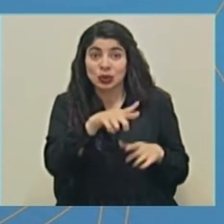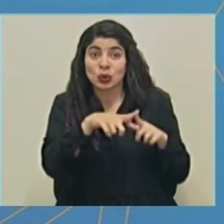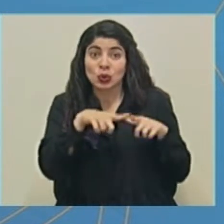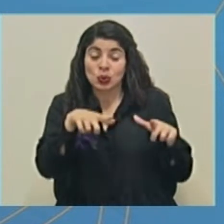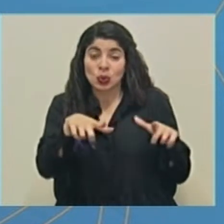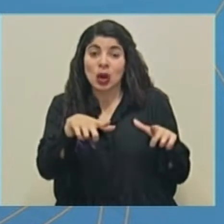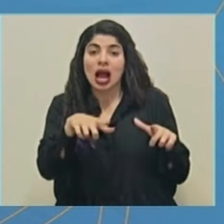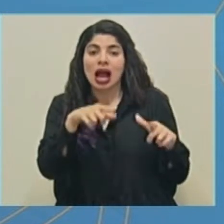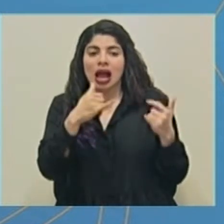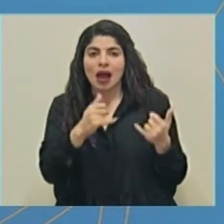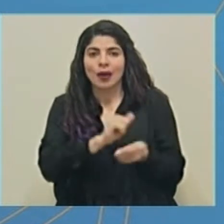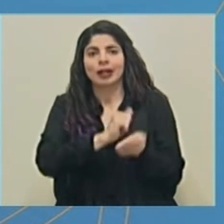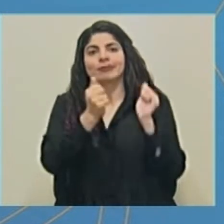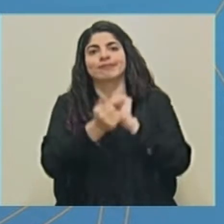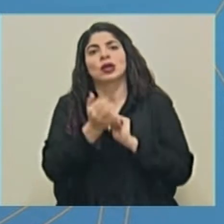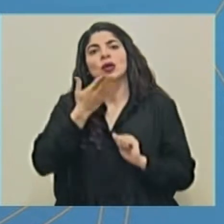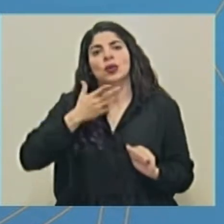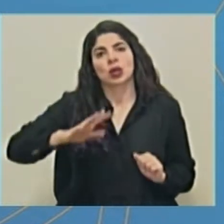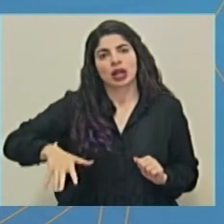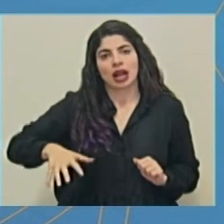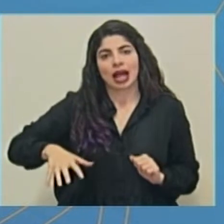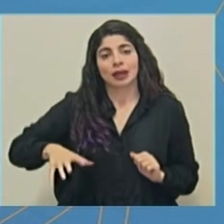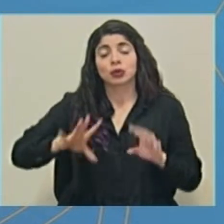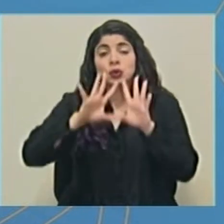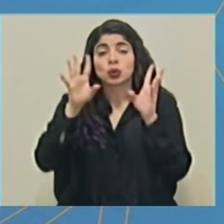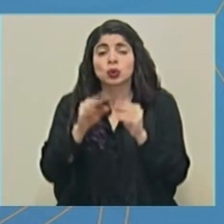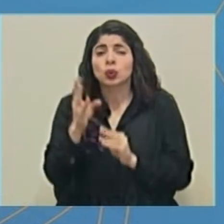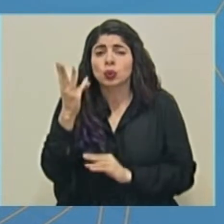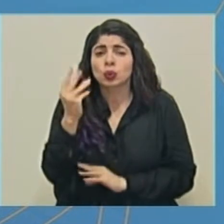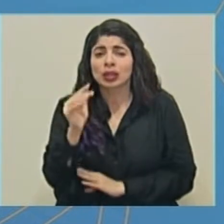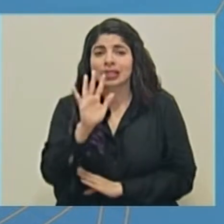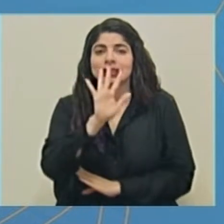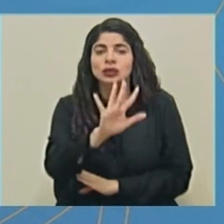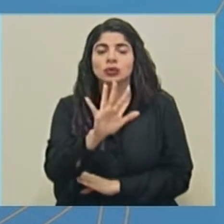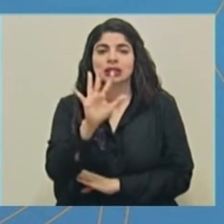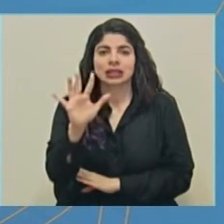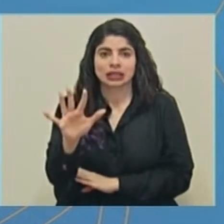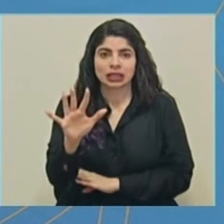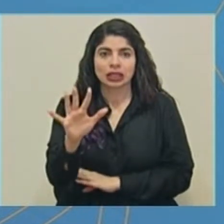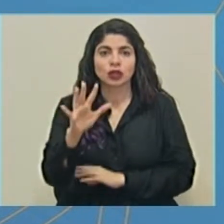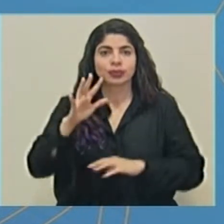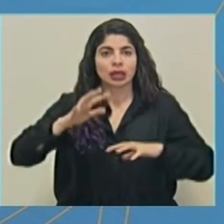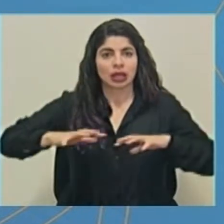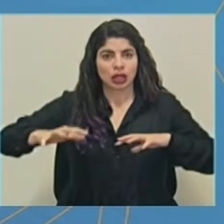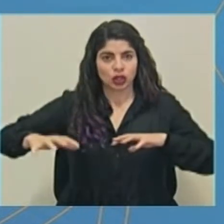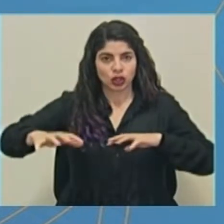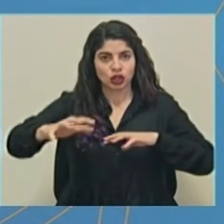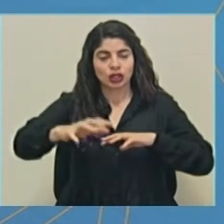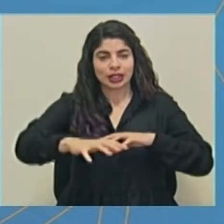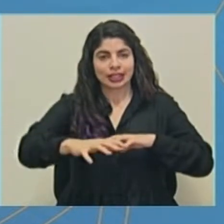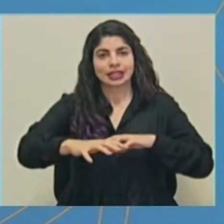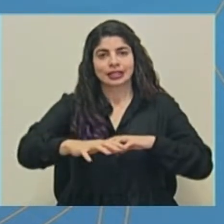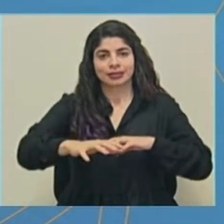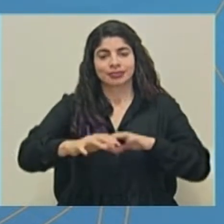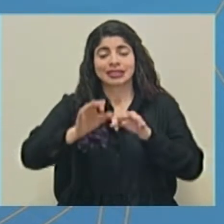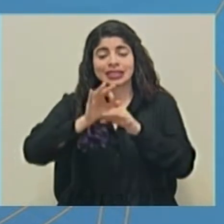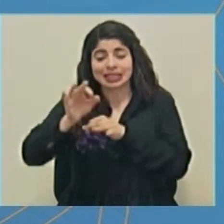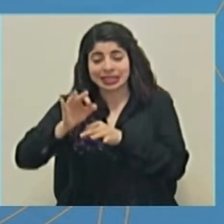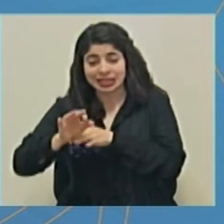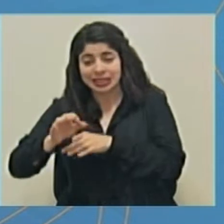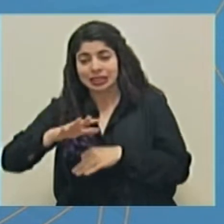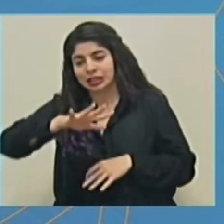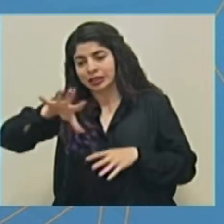pasan a alerta naranja. En total tenemos 55 cantones con distritos en